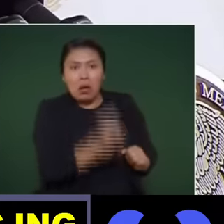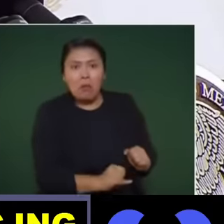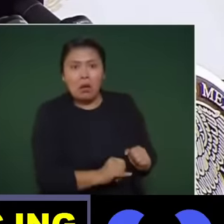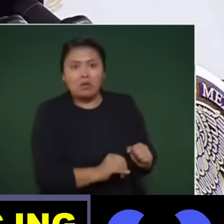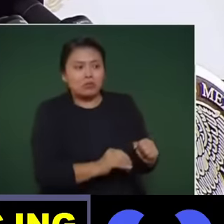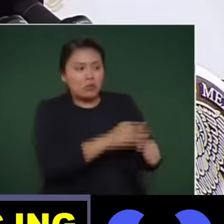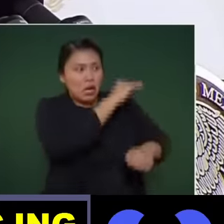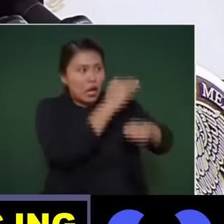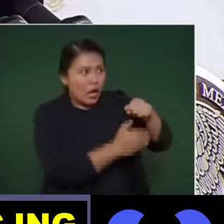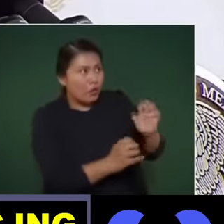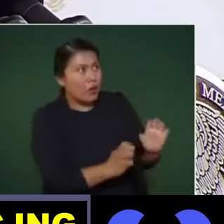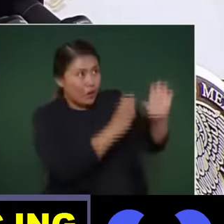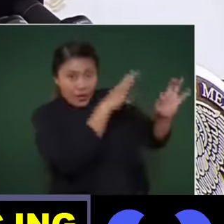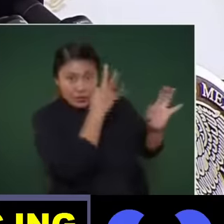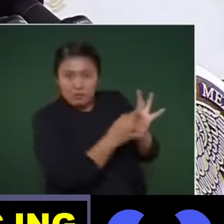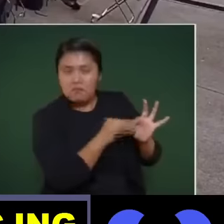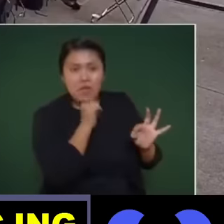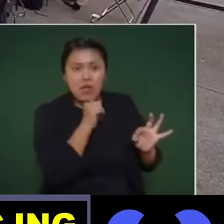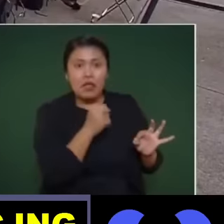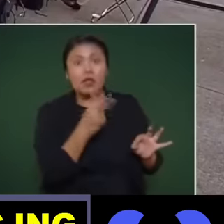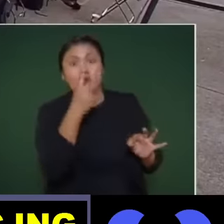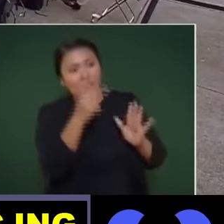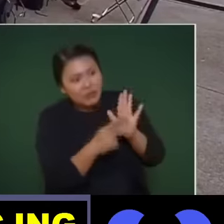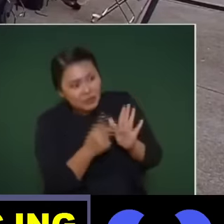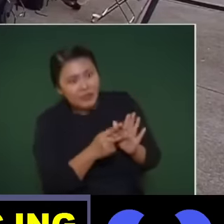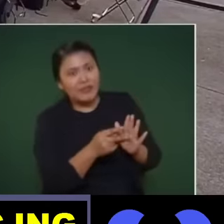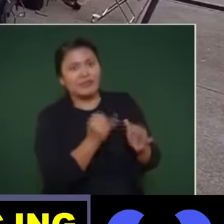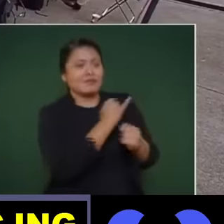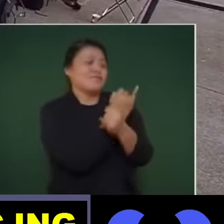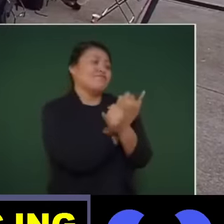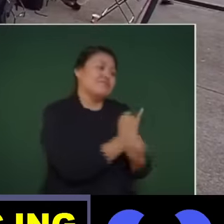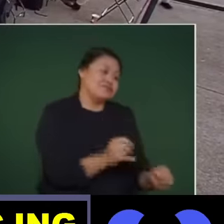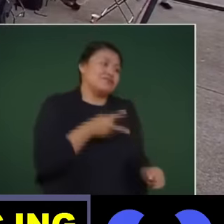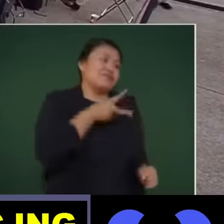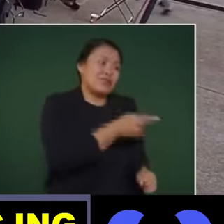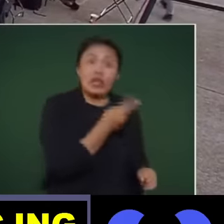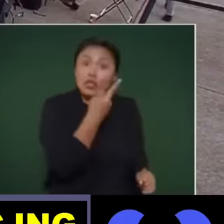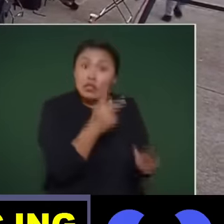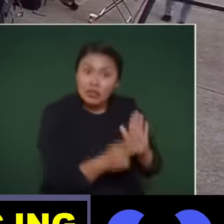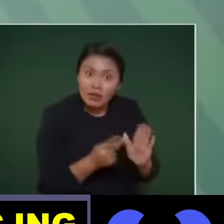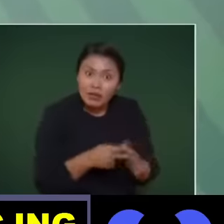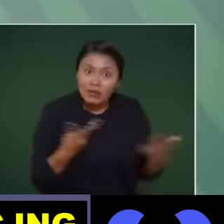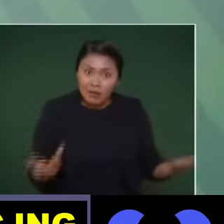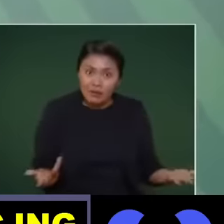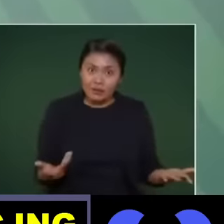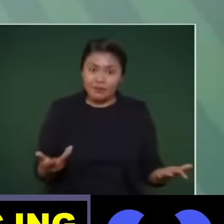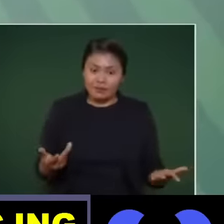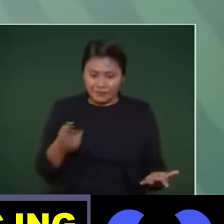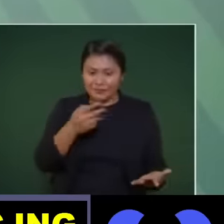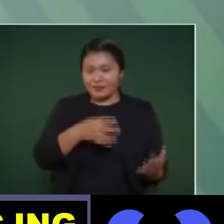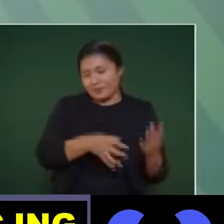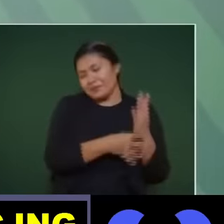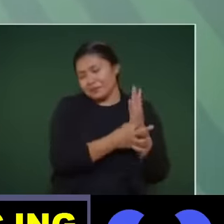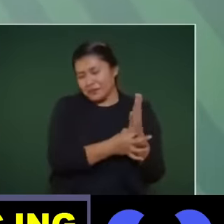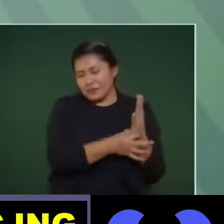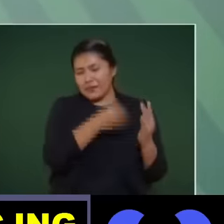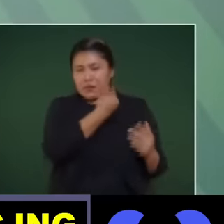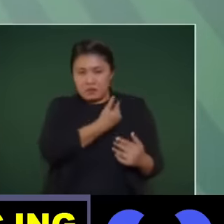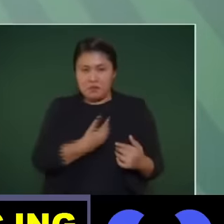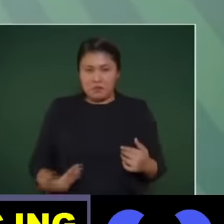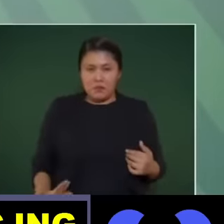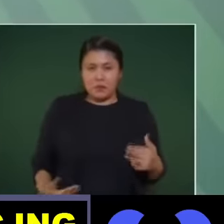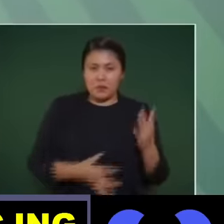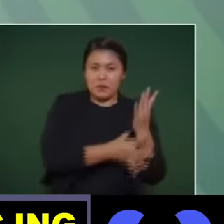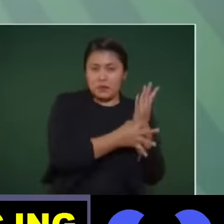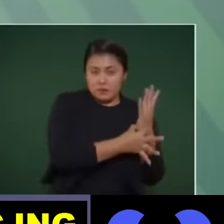inaugurado en dos ocasiones. Entonces, eso es parte de lo que ha dicho el presidente, que